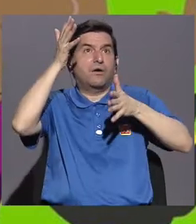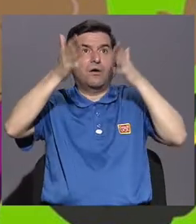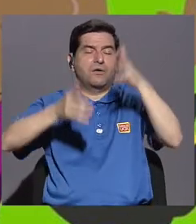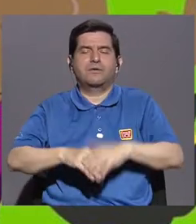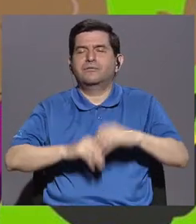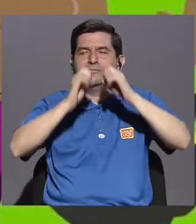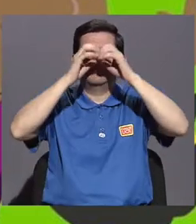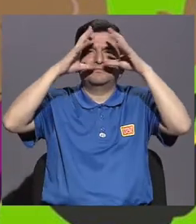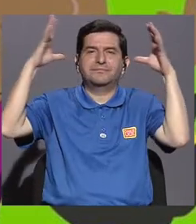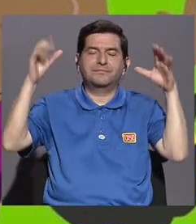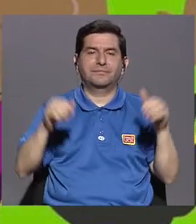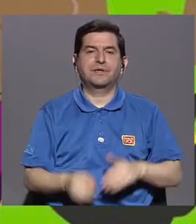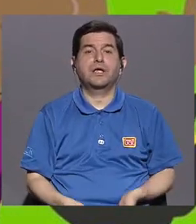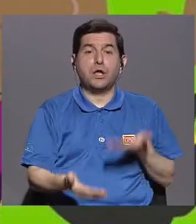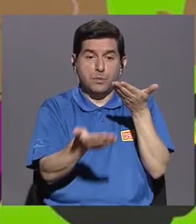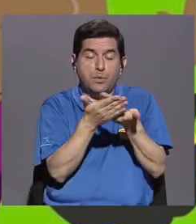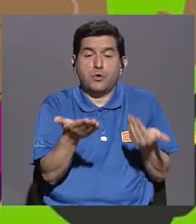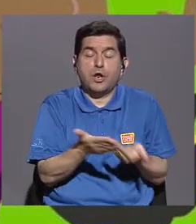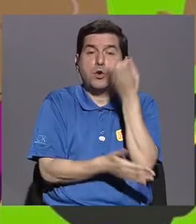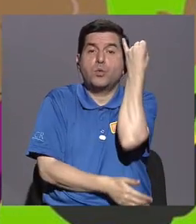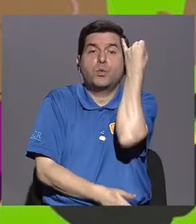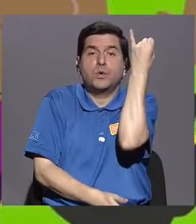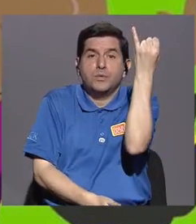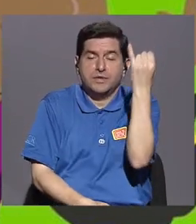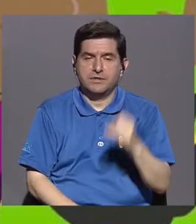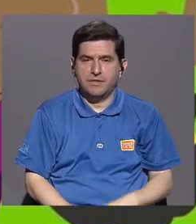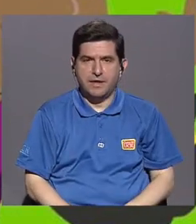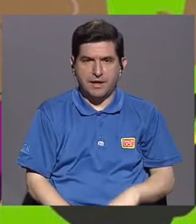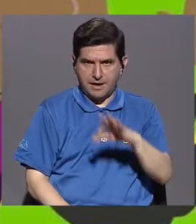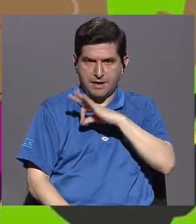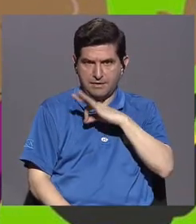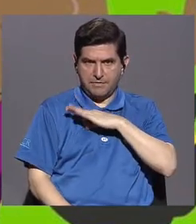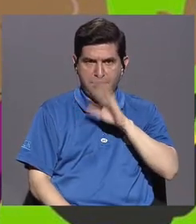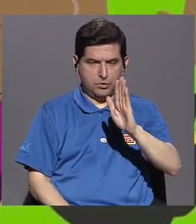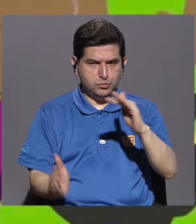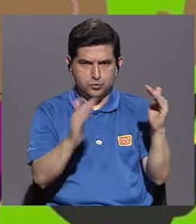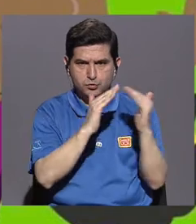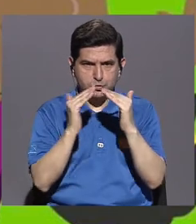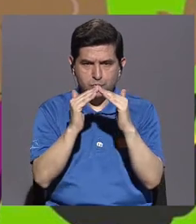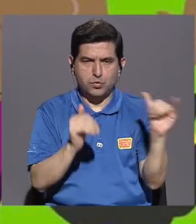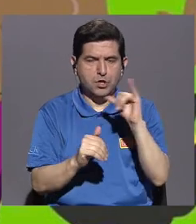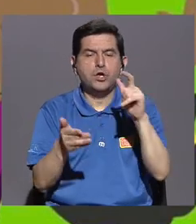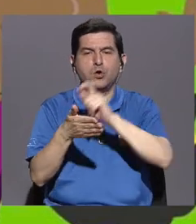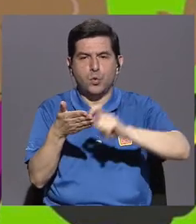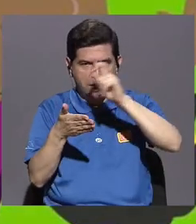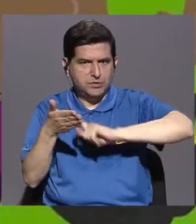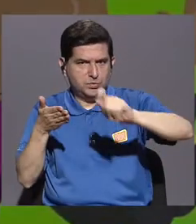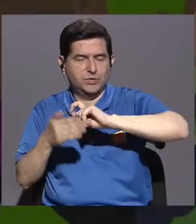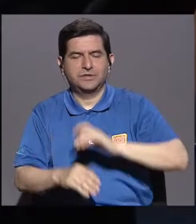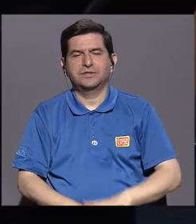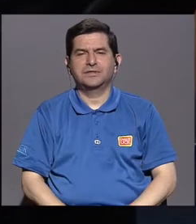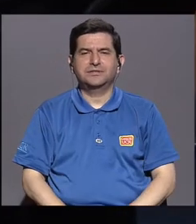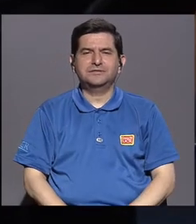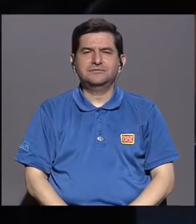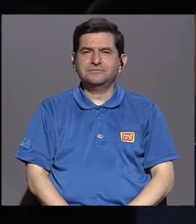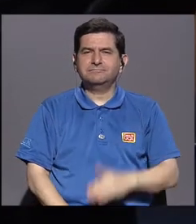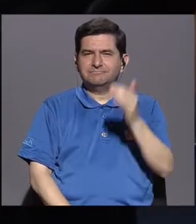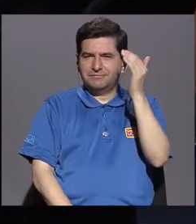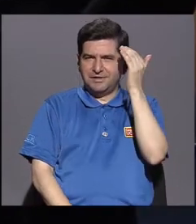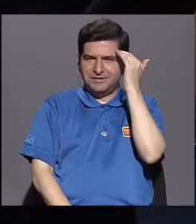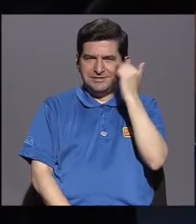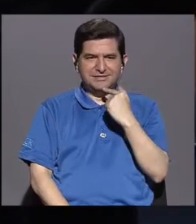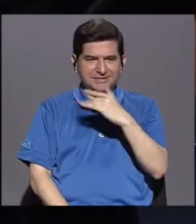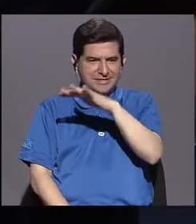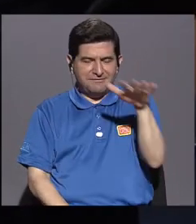con la imaginación y con proponer nuevas ideas en favor de sus comunidades y de sus mismas escuelas. Conociendo la